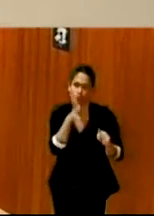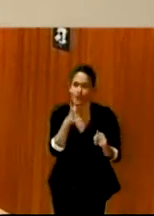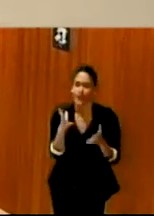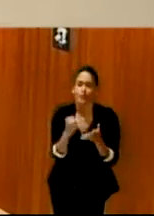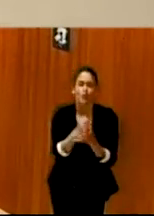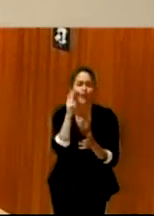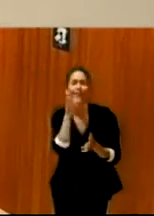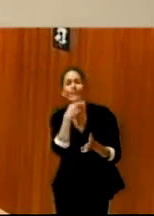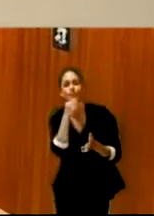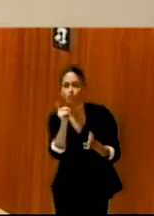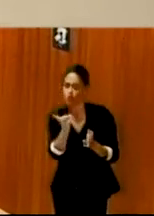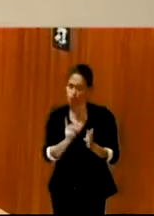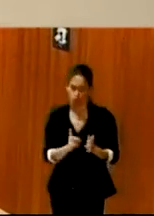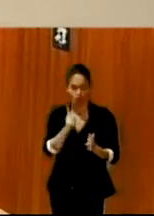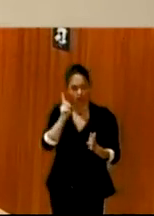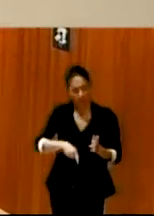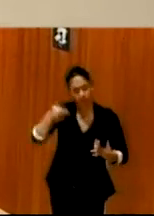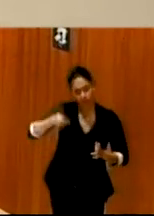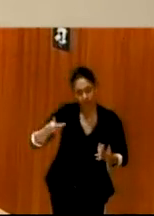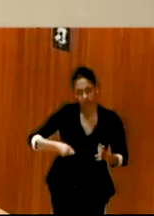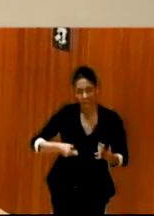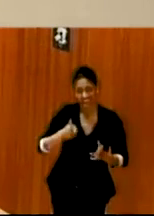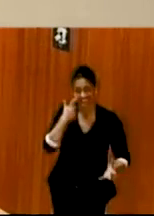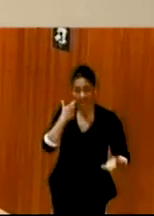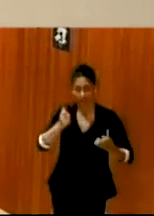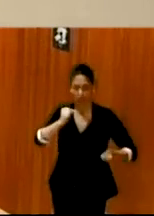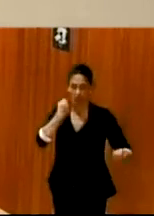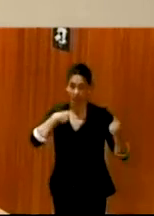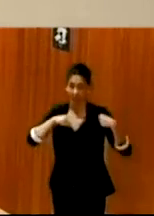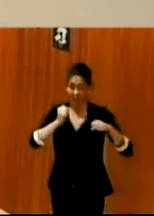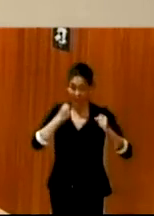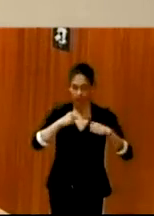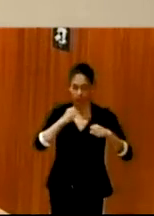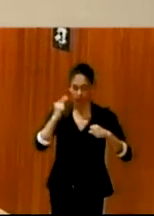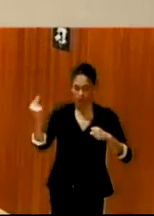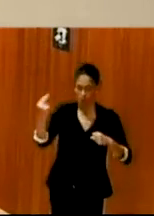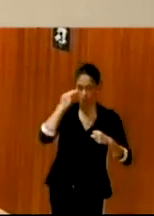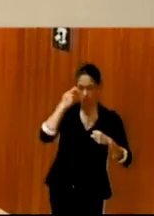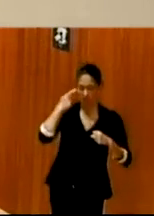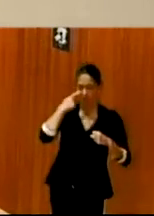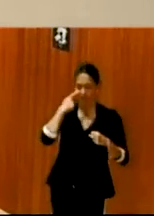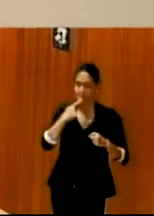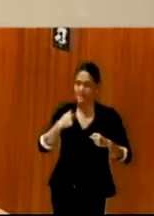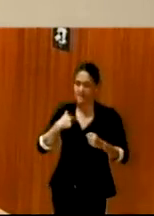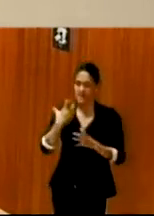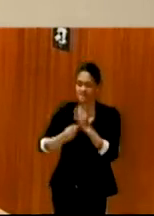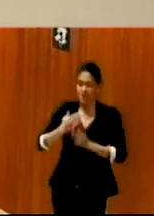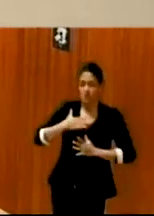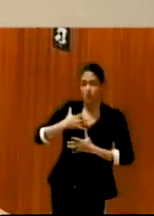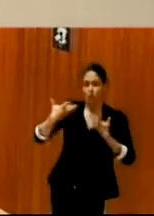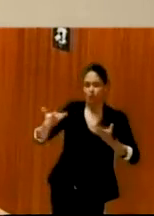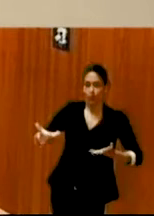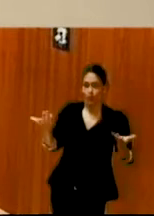también que los artistas tengan ese soporte para saber qué está haciendo la persona que está a su lado.